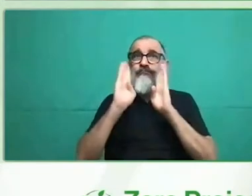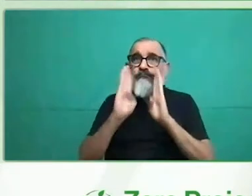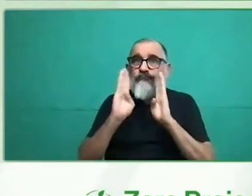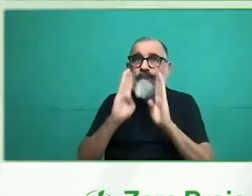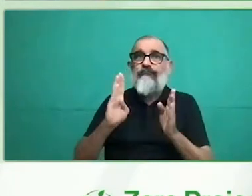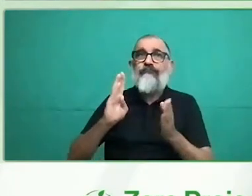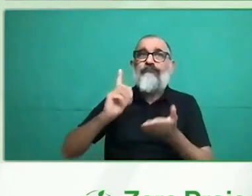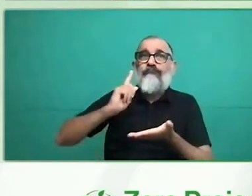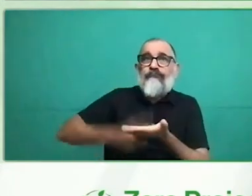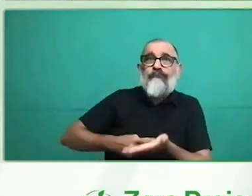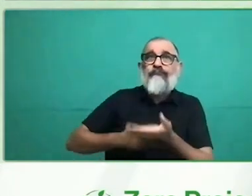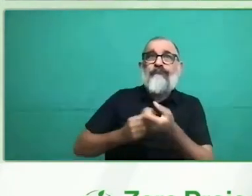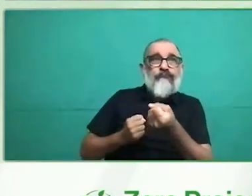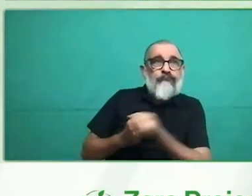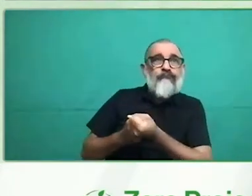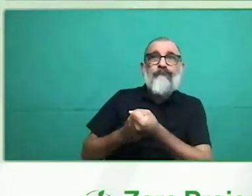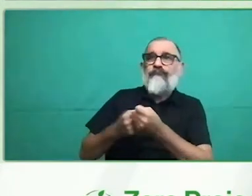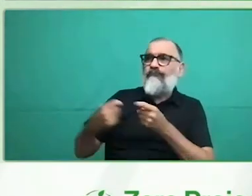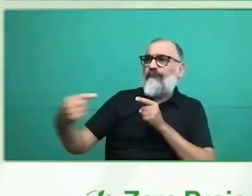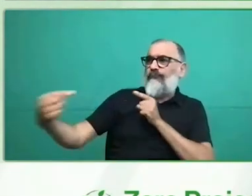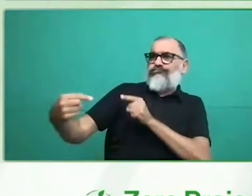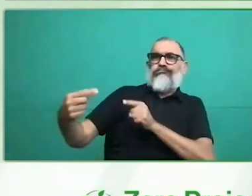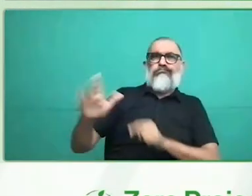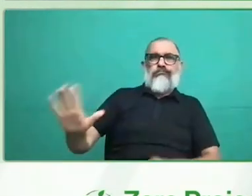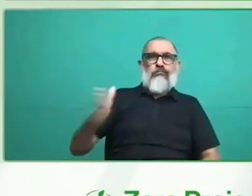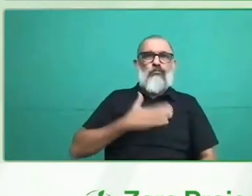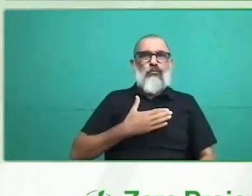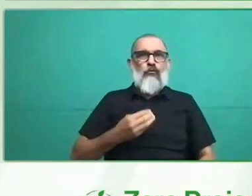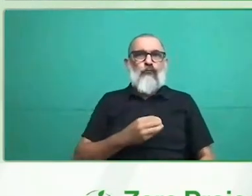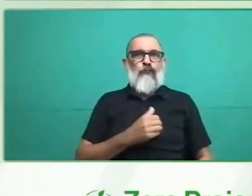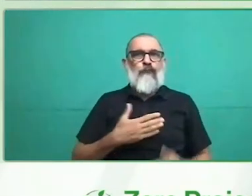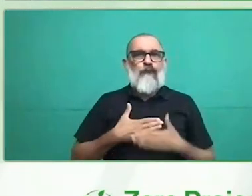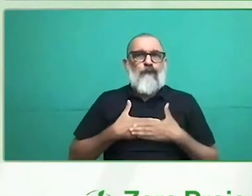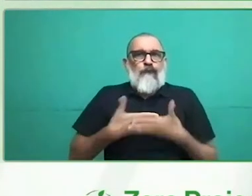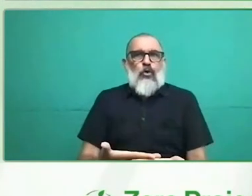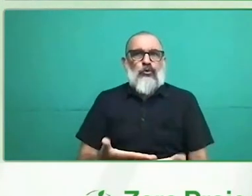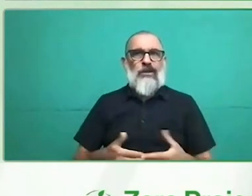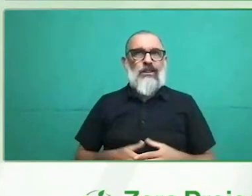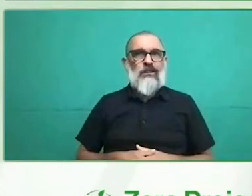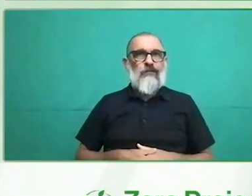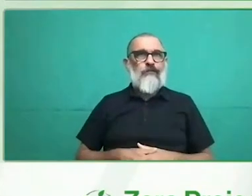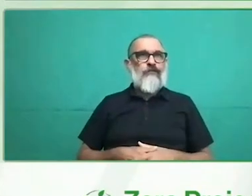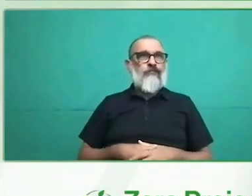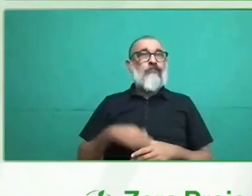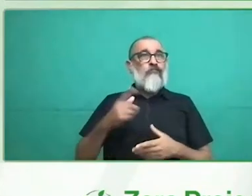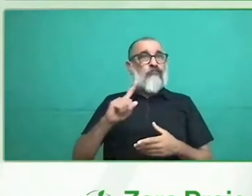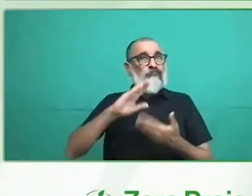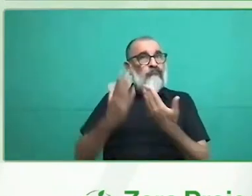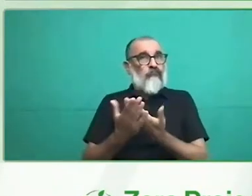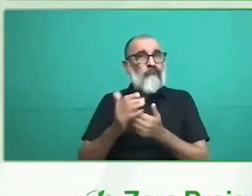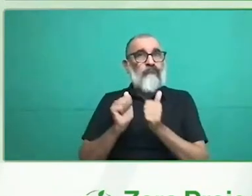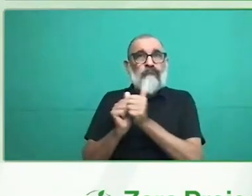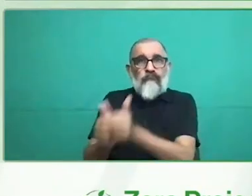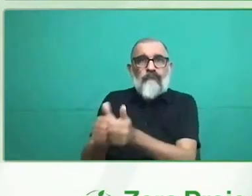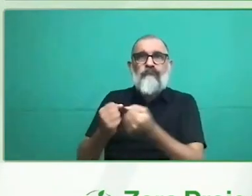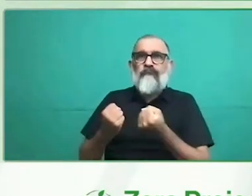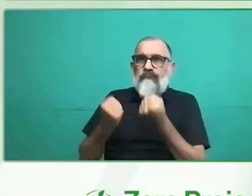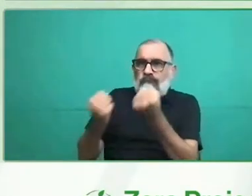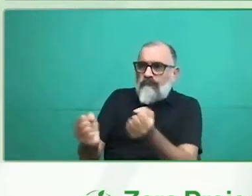beneficiarse de los servicios que tiene a su alrededor con la máxima interacción posible. Esta es nuestra